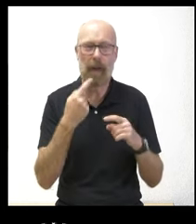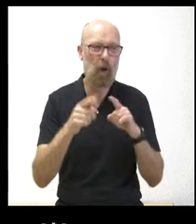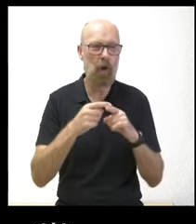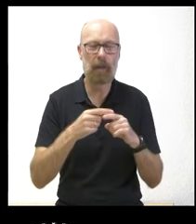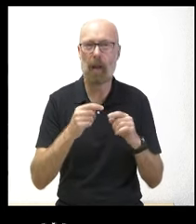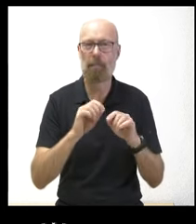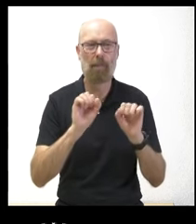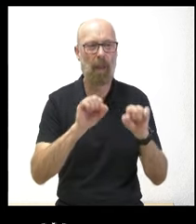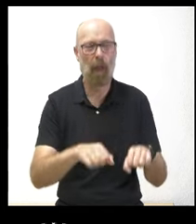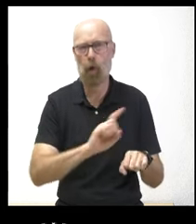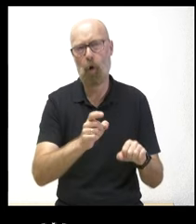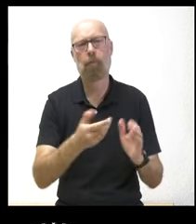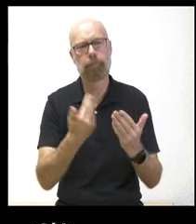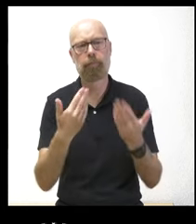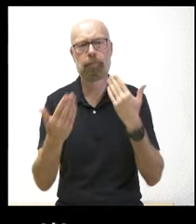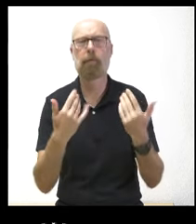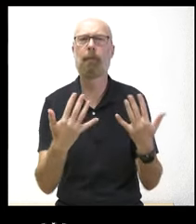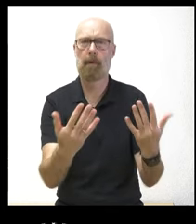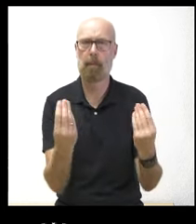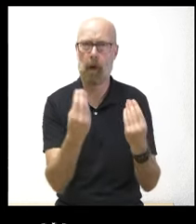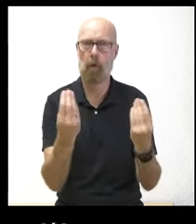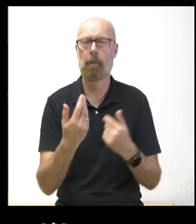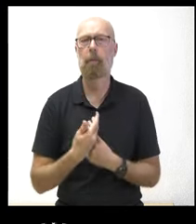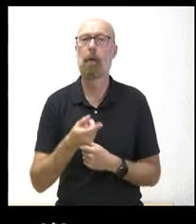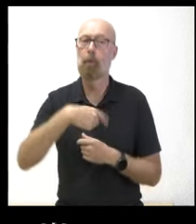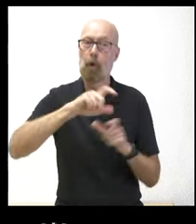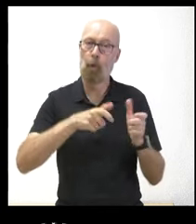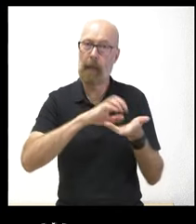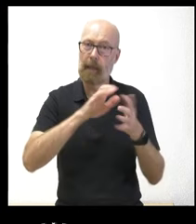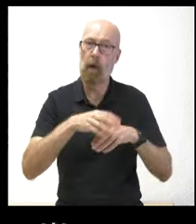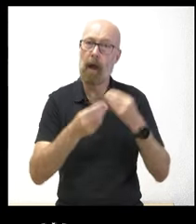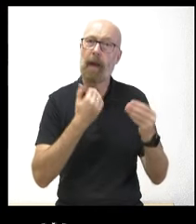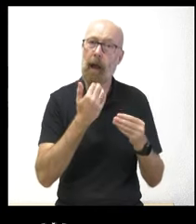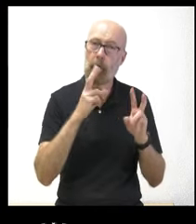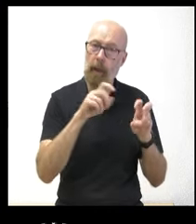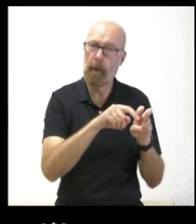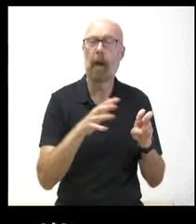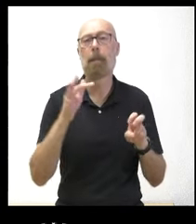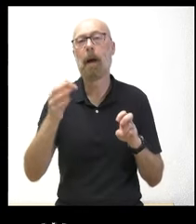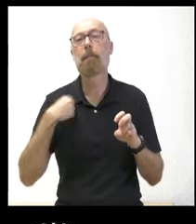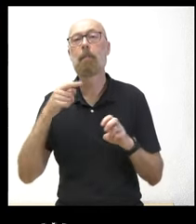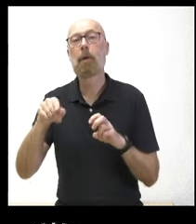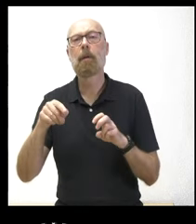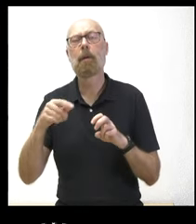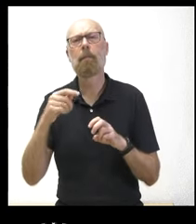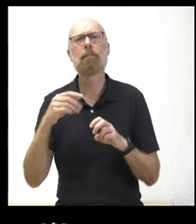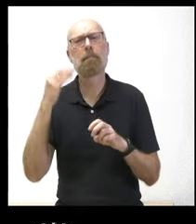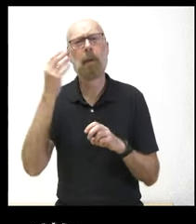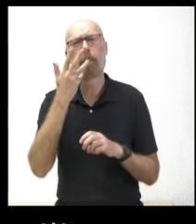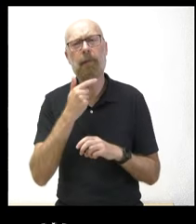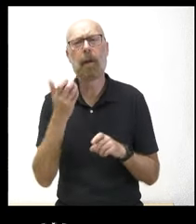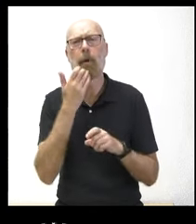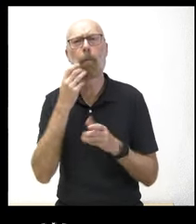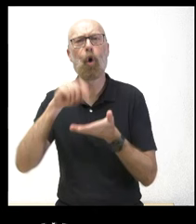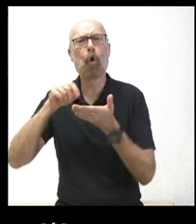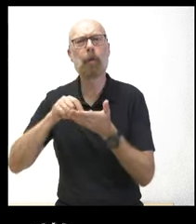cuestión, en este respecto? Y, por último, ¿son partidarios de la contratación en origen o, sin embargo, de